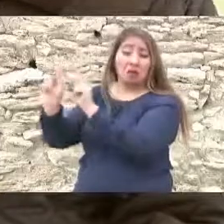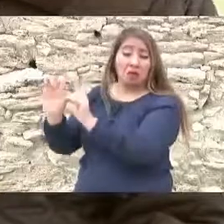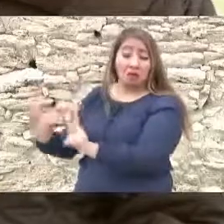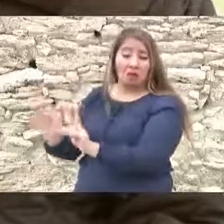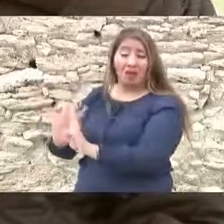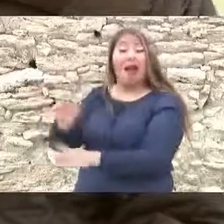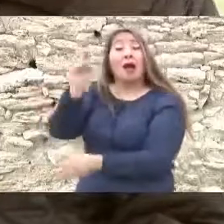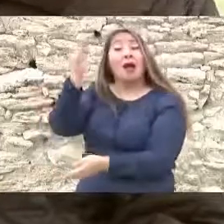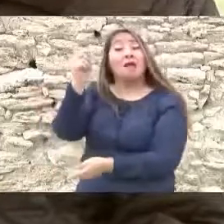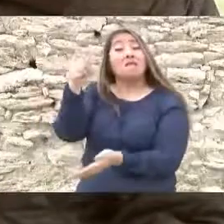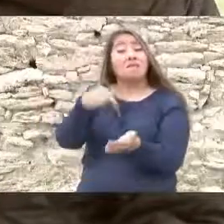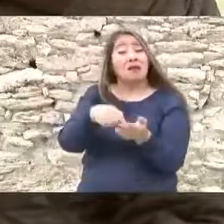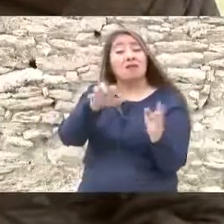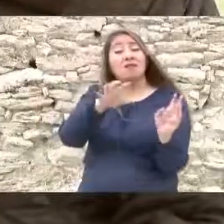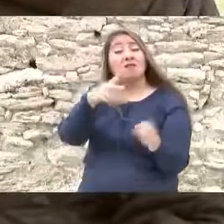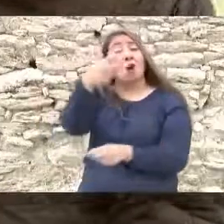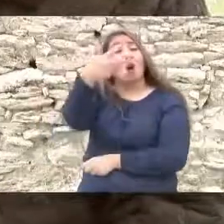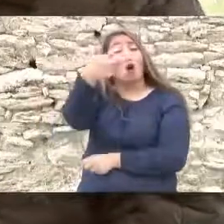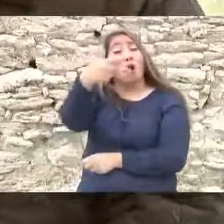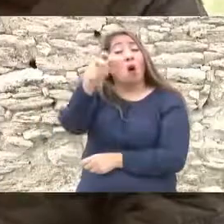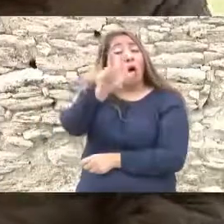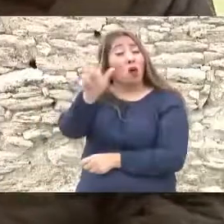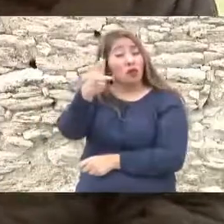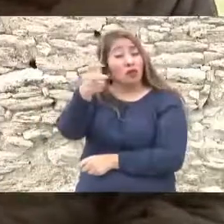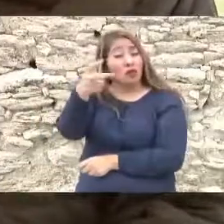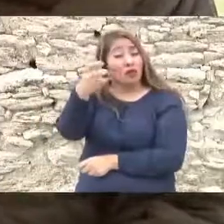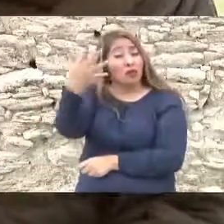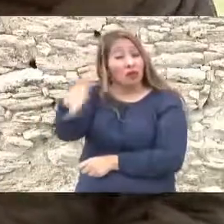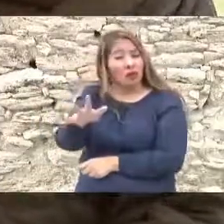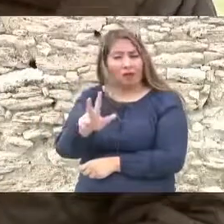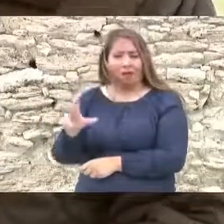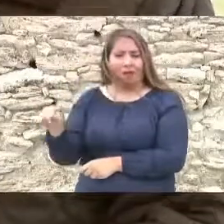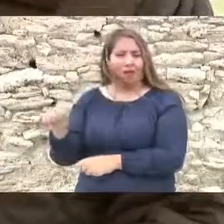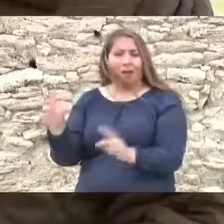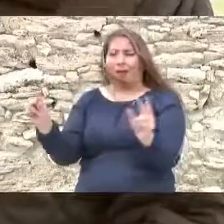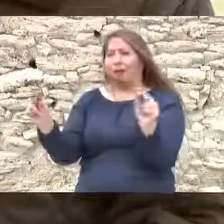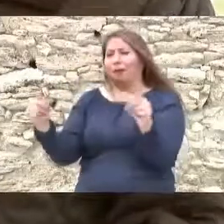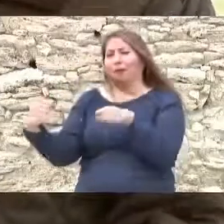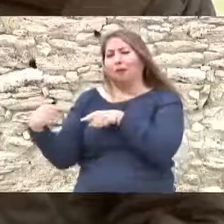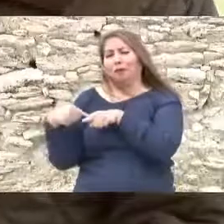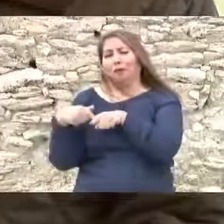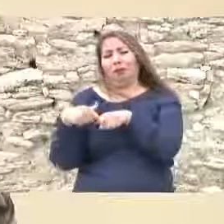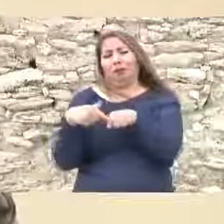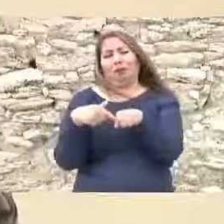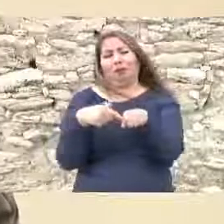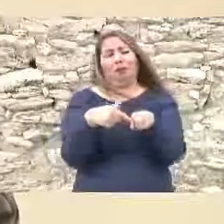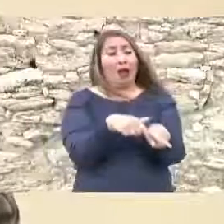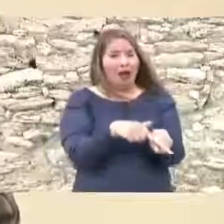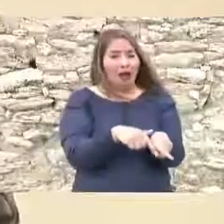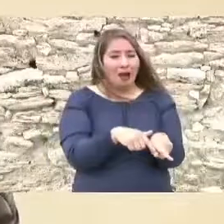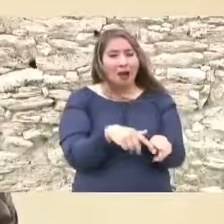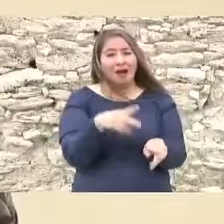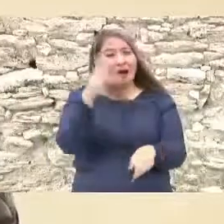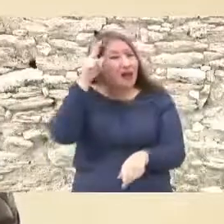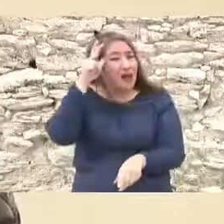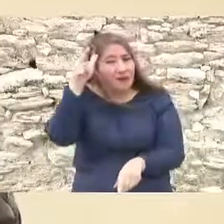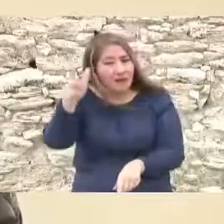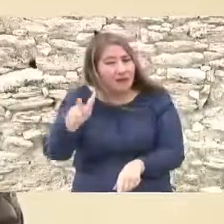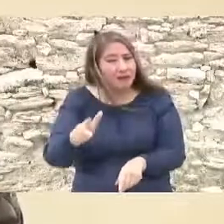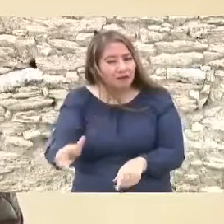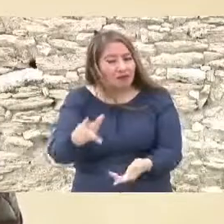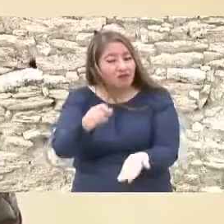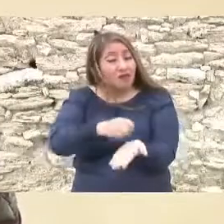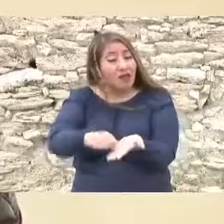en 1810 y no es así el cura Hidalgo proclamó la abolición de la